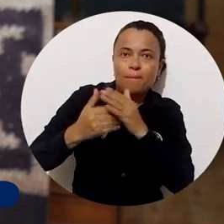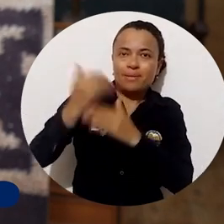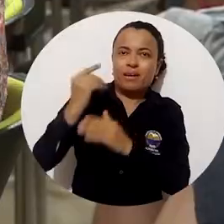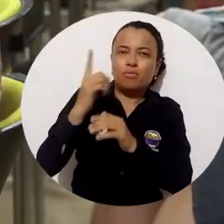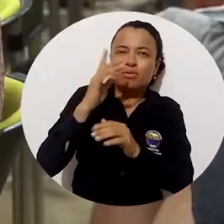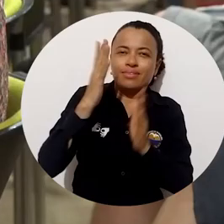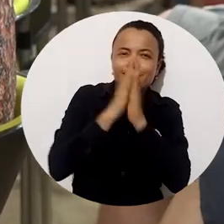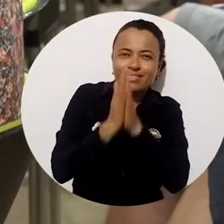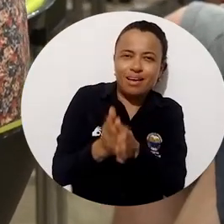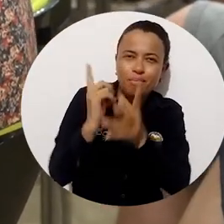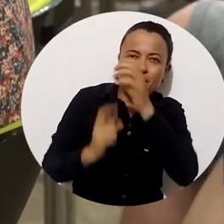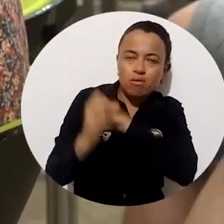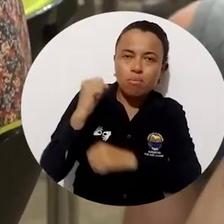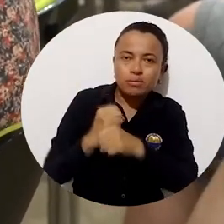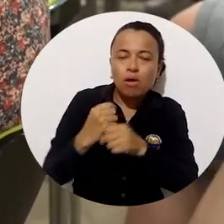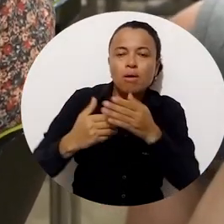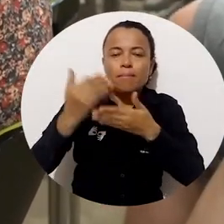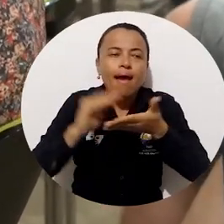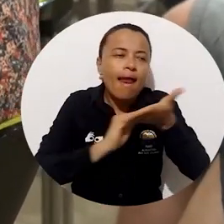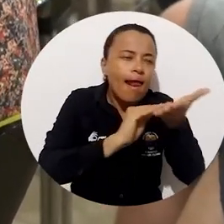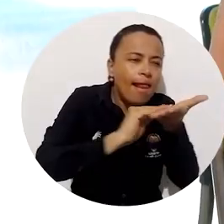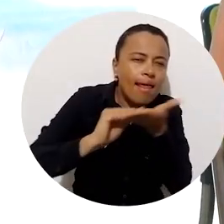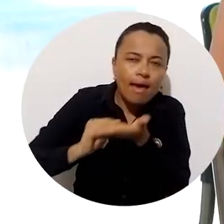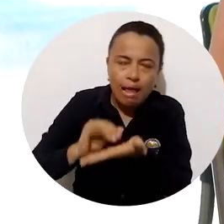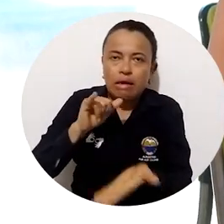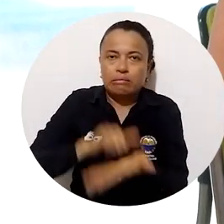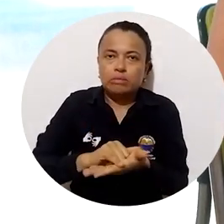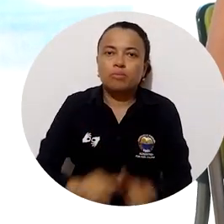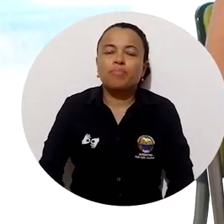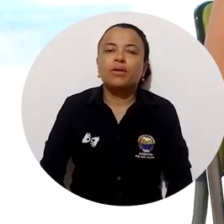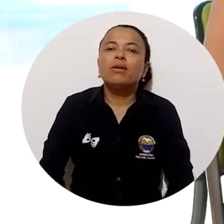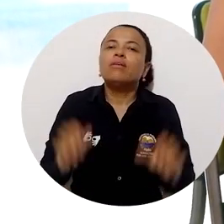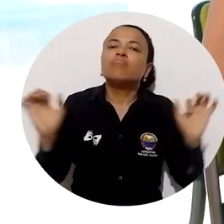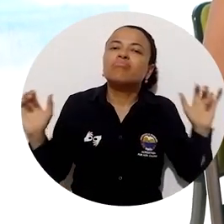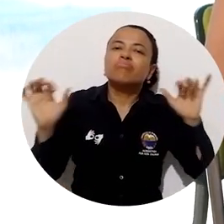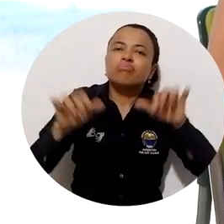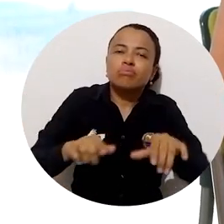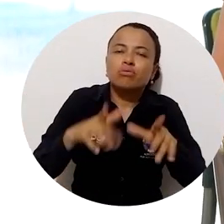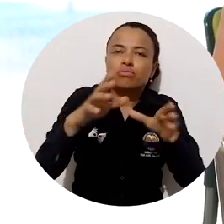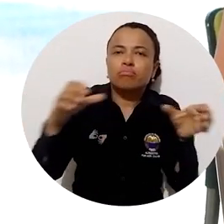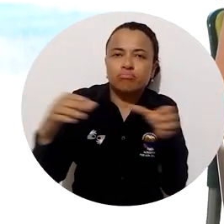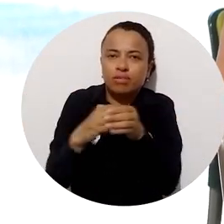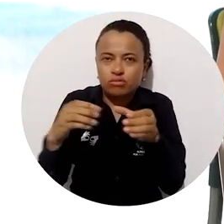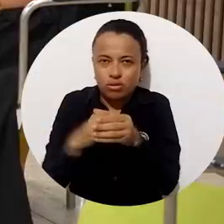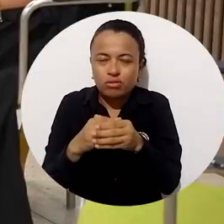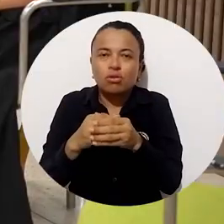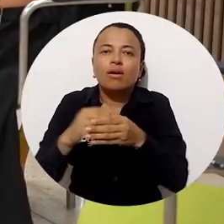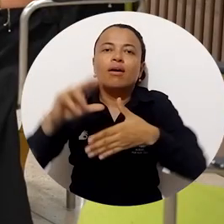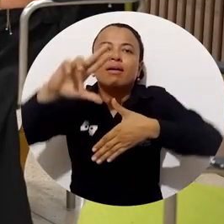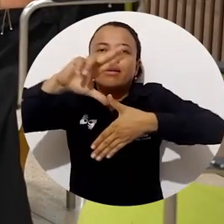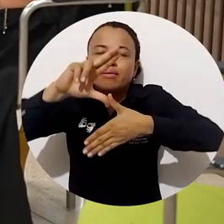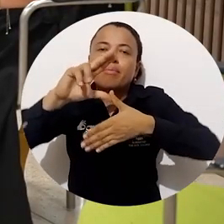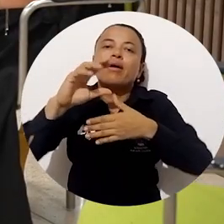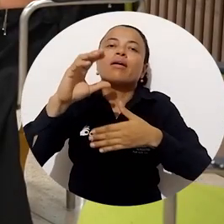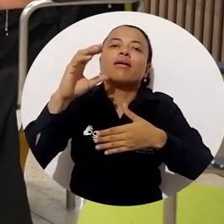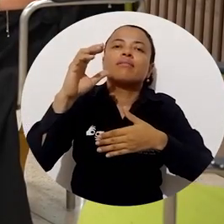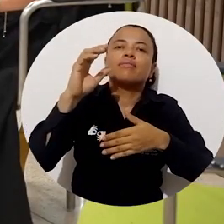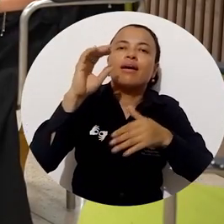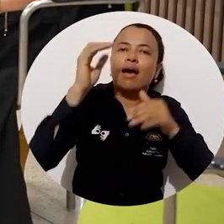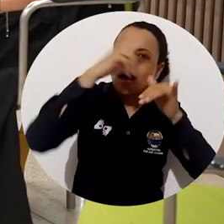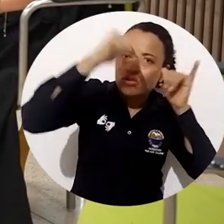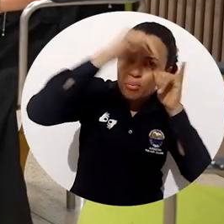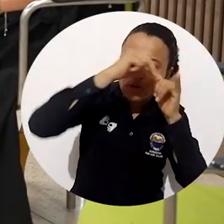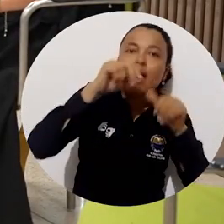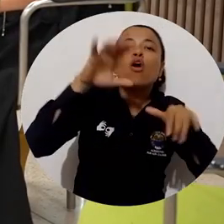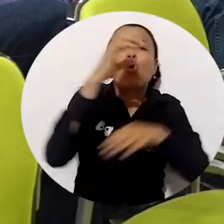del año pasado el evento que se desarrolló en articulación con las asociaciones latinoamericana y colombiana de antropología y el instituto